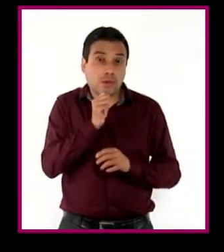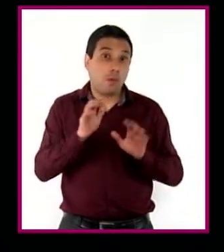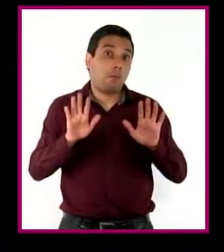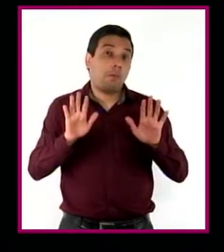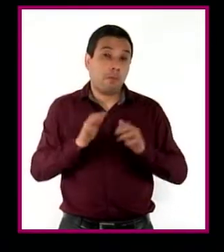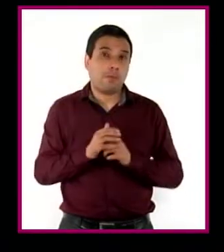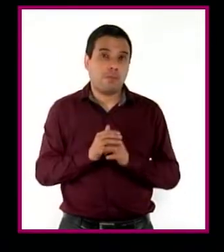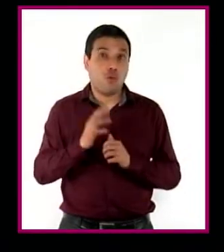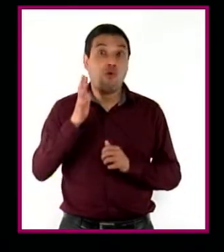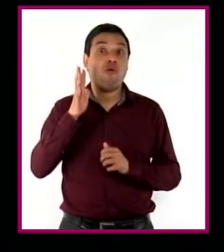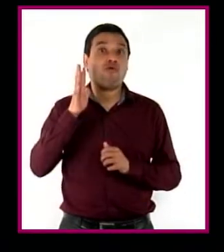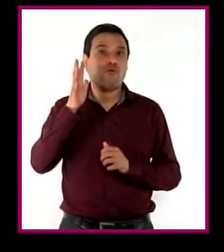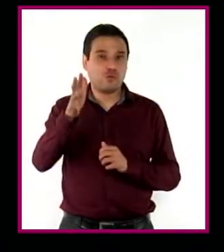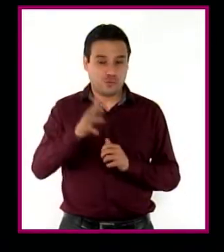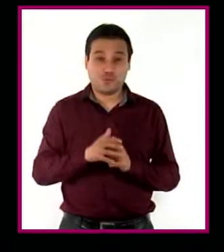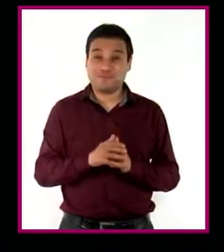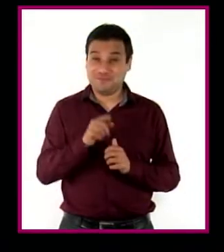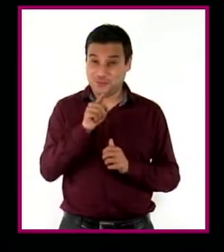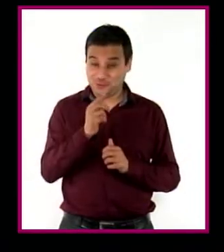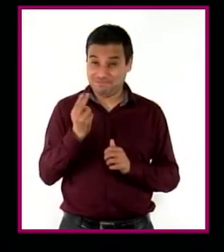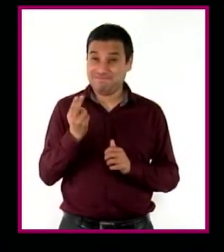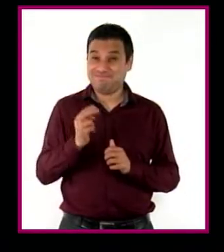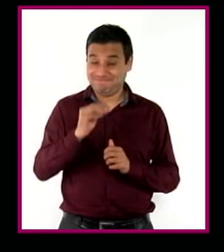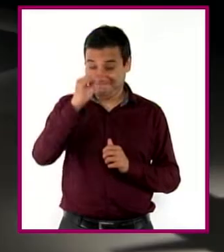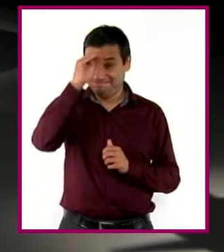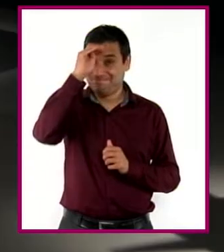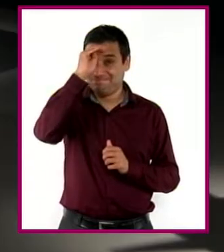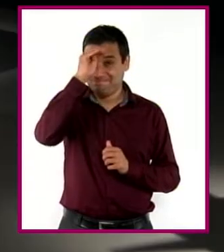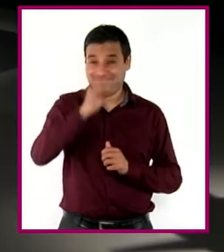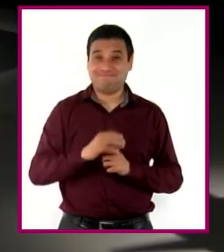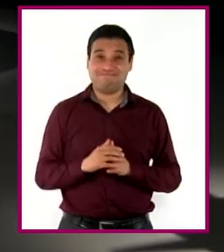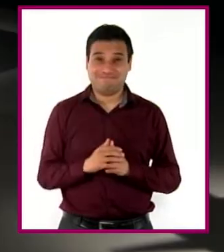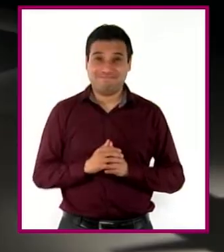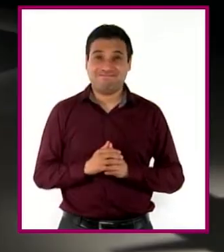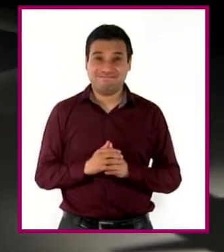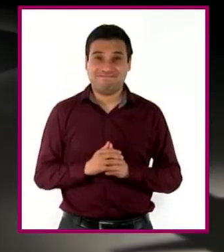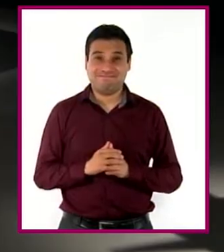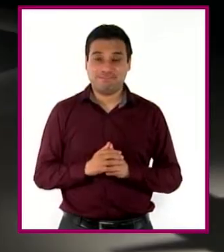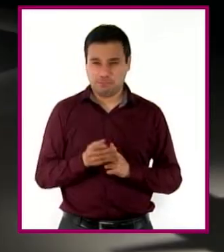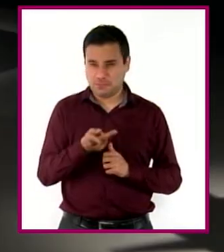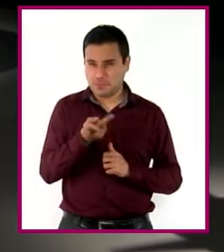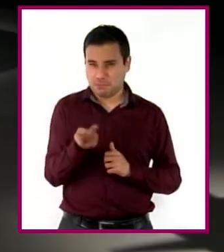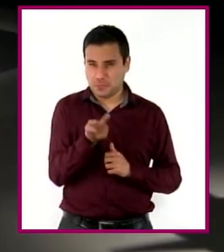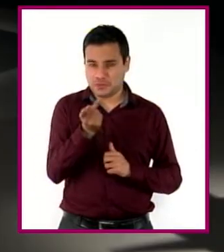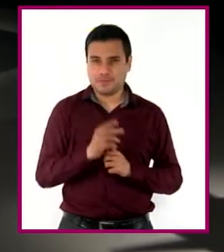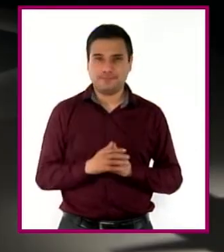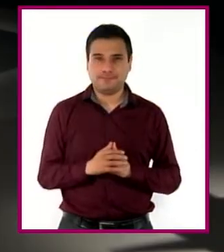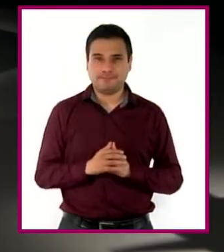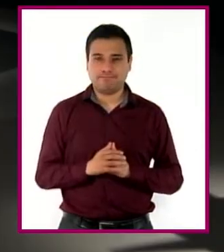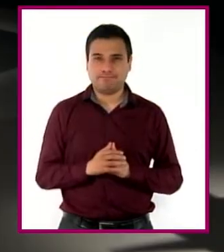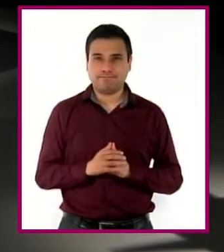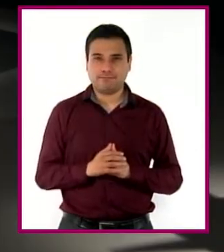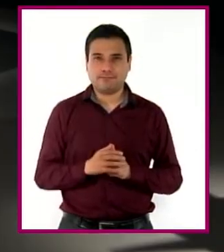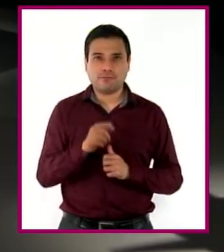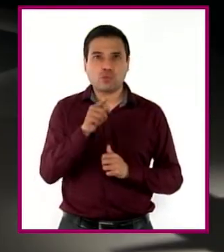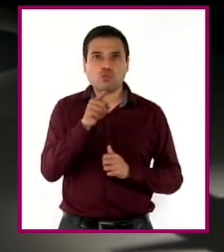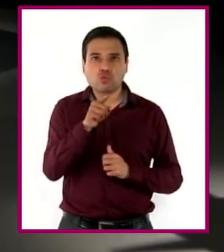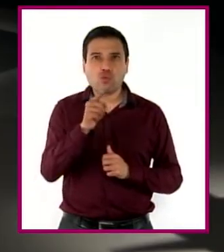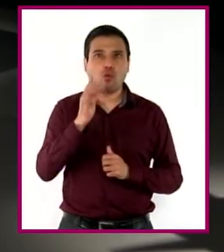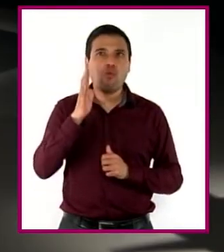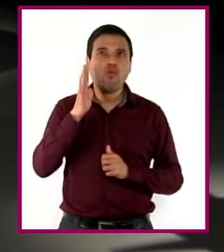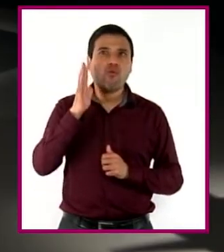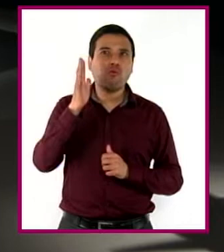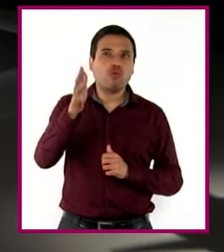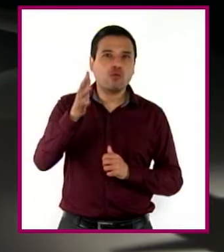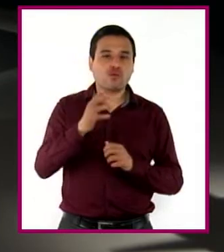tendrás que enfrentarte al siguiente cuestionamiento. ¿Ya sabes qué quieres estudiar cuando